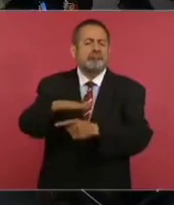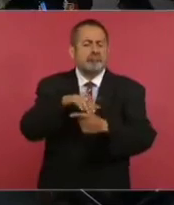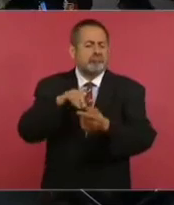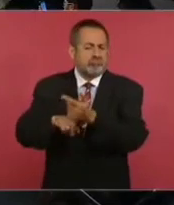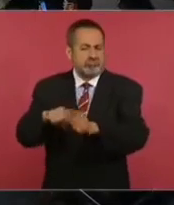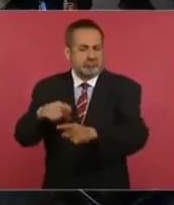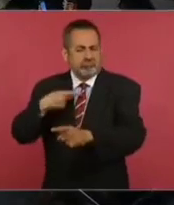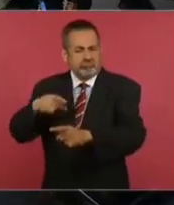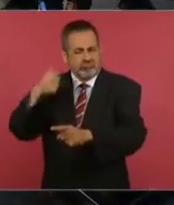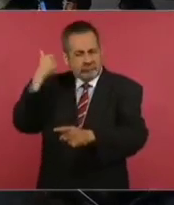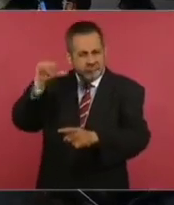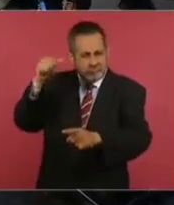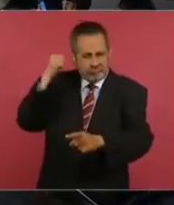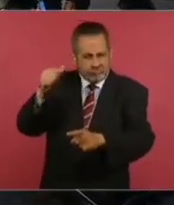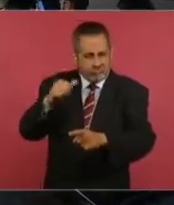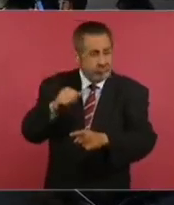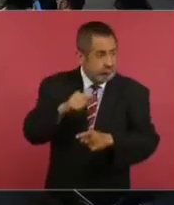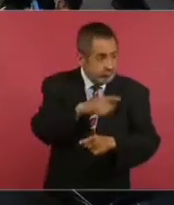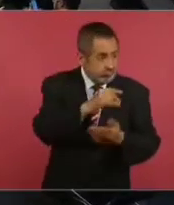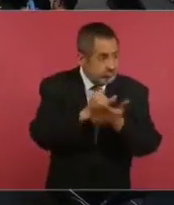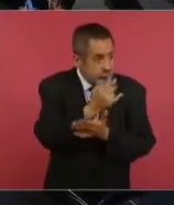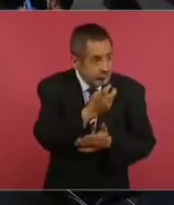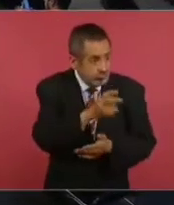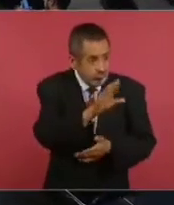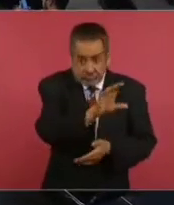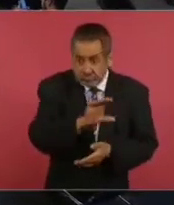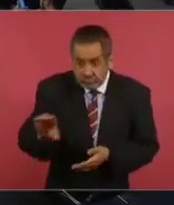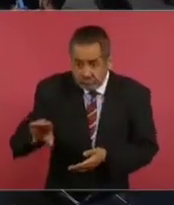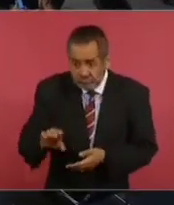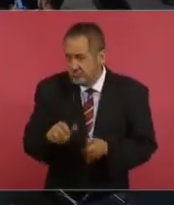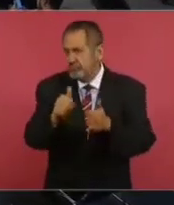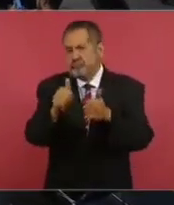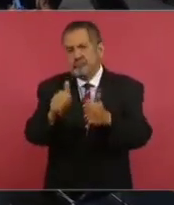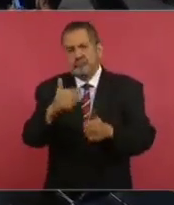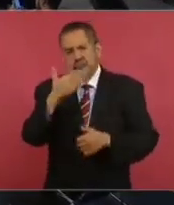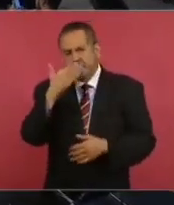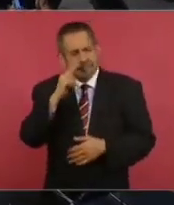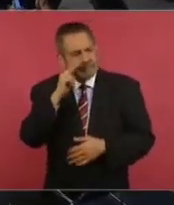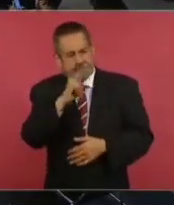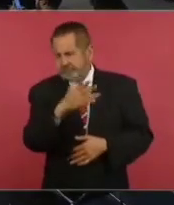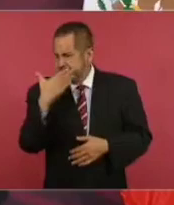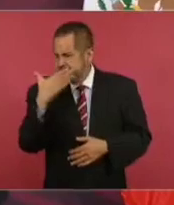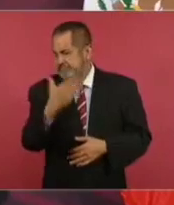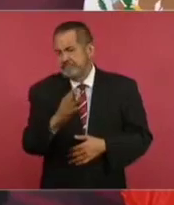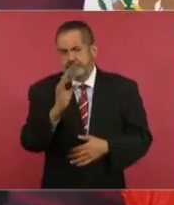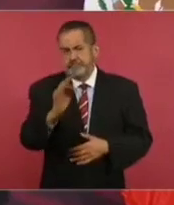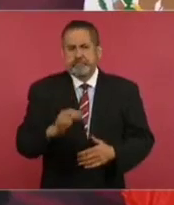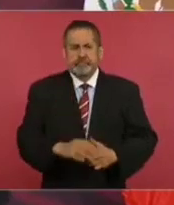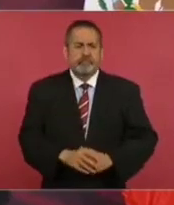de Acapulco. Yo lo veo muy bien,